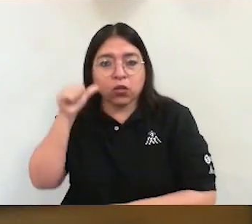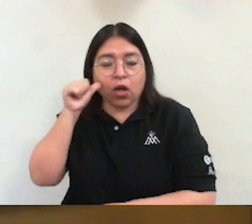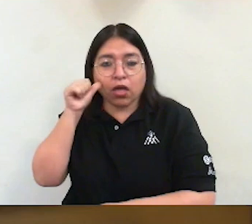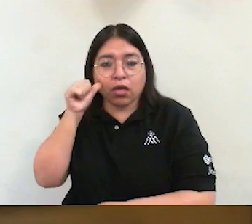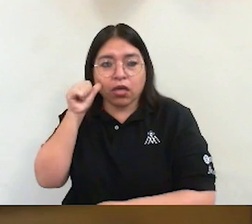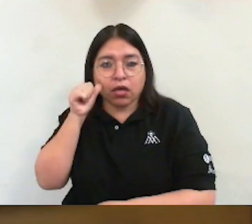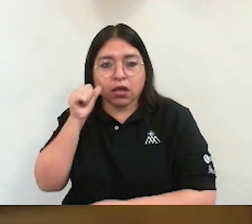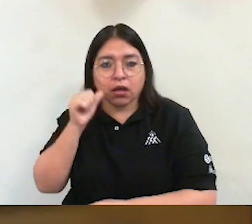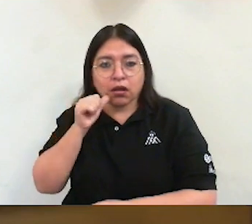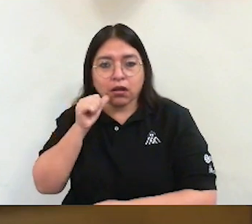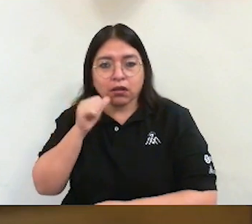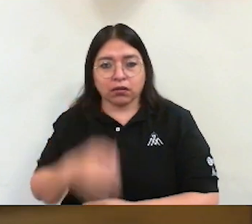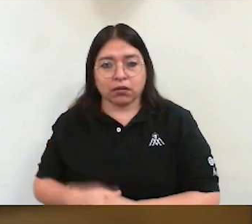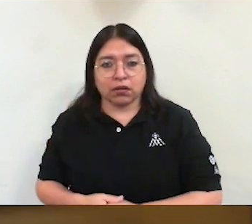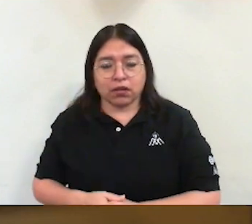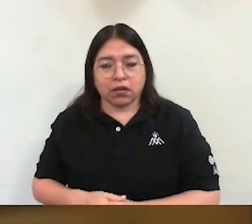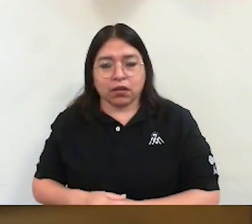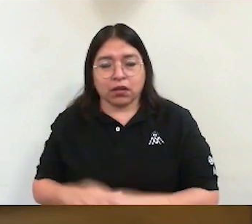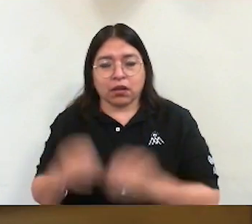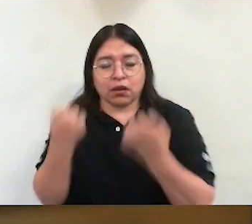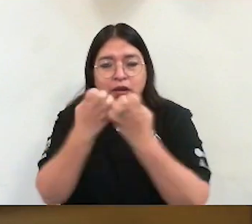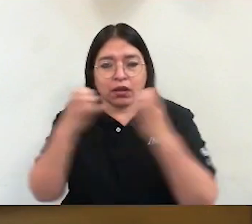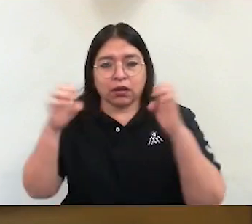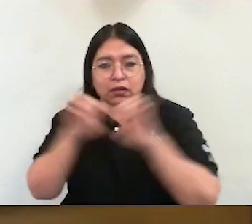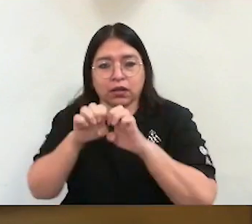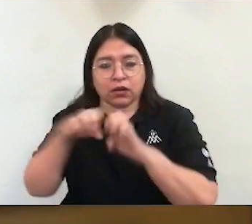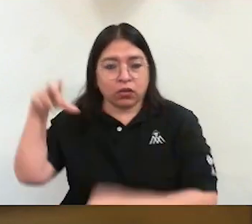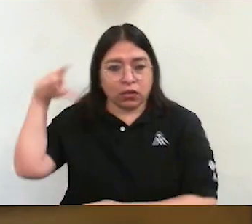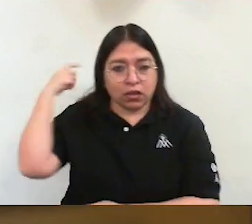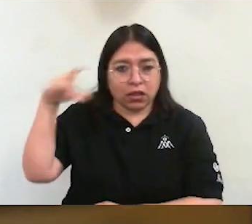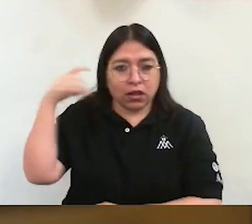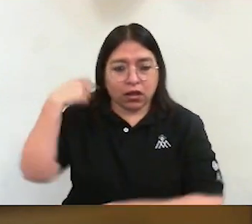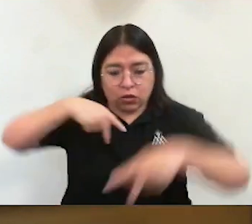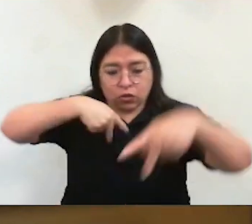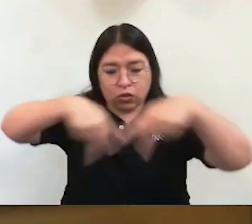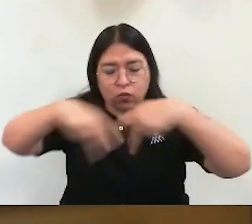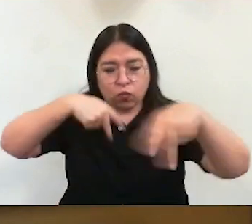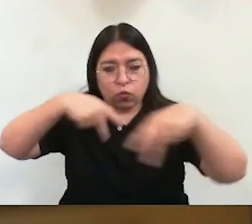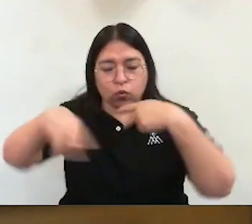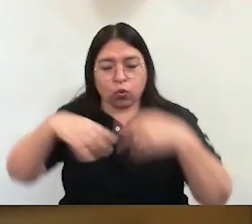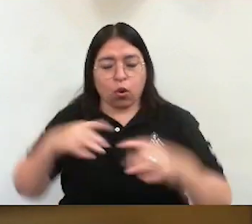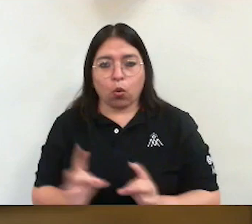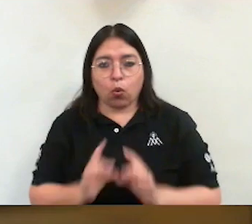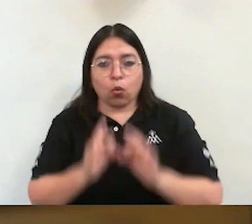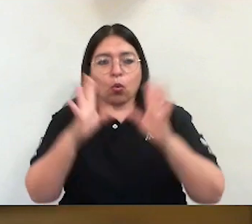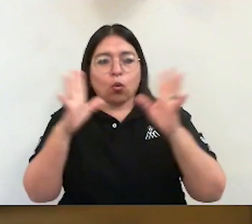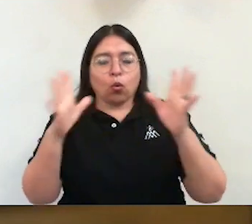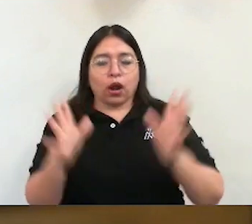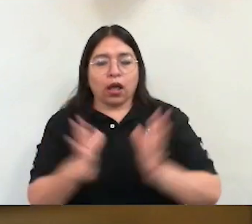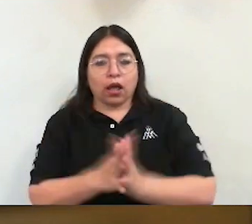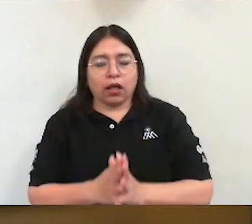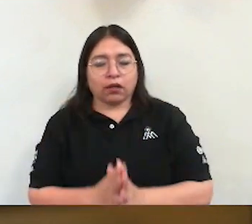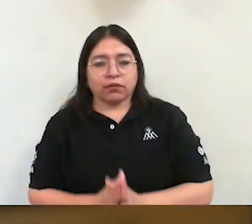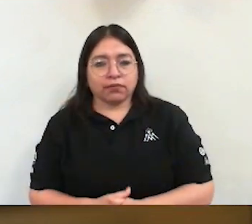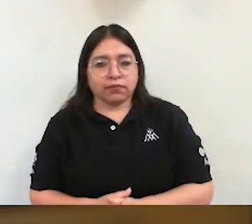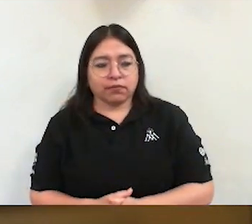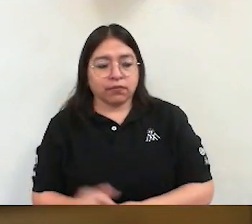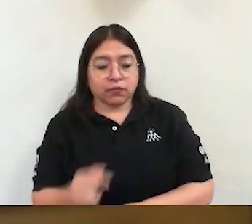en el Estadio Corregidora de Querétaro. Nuestras familias